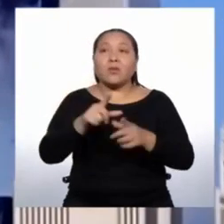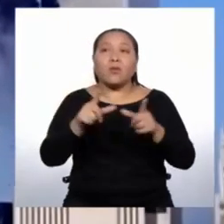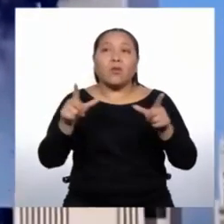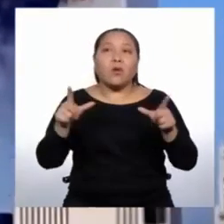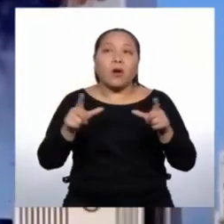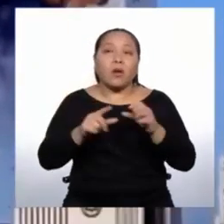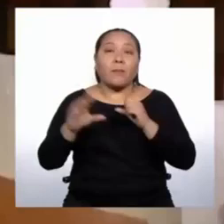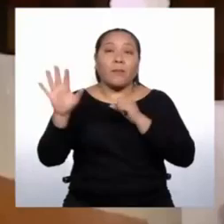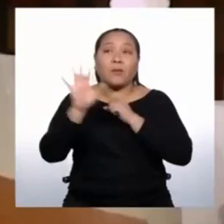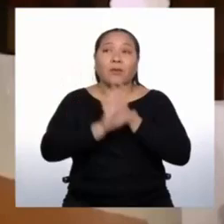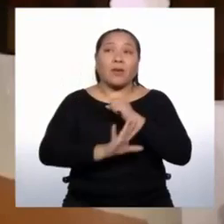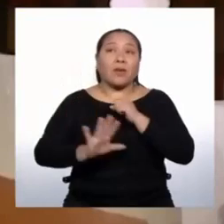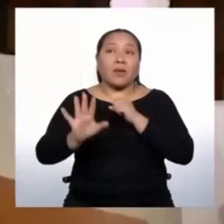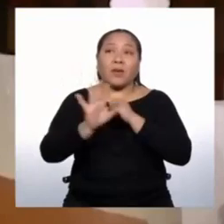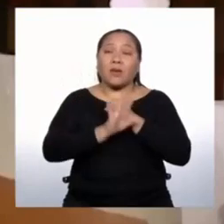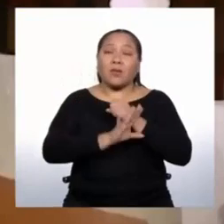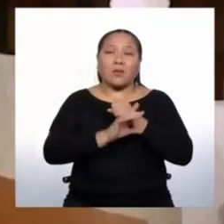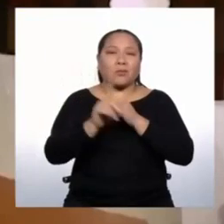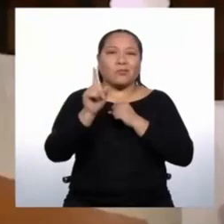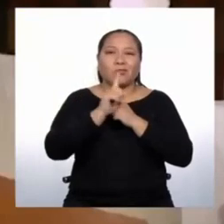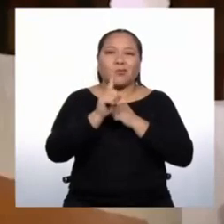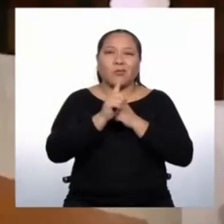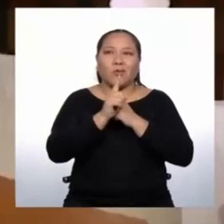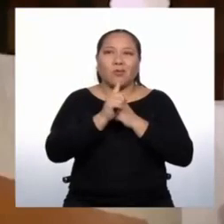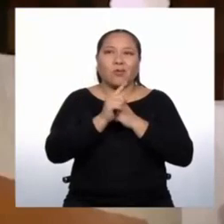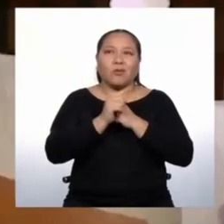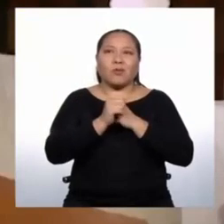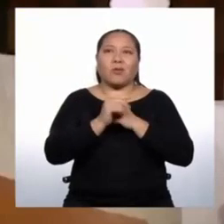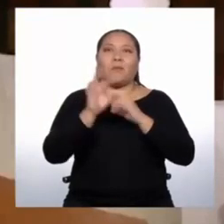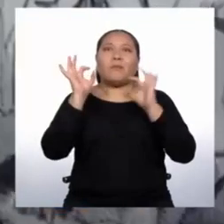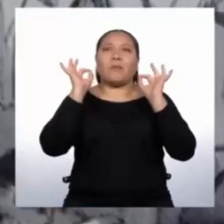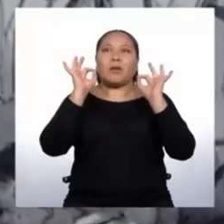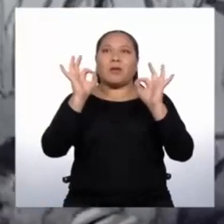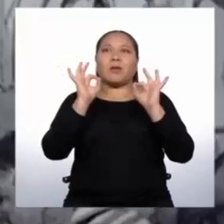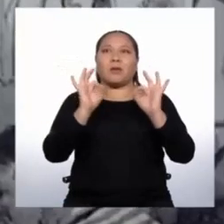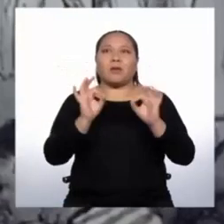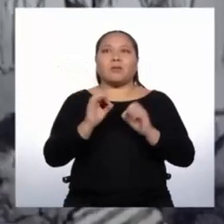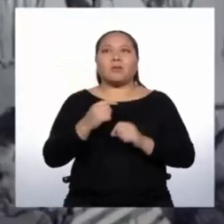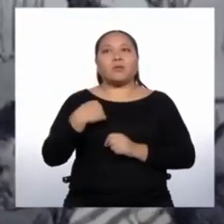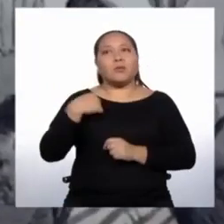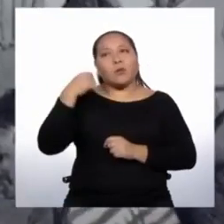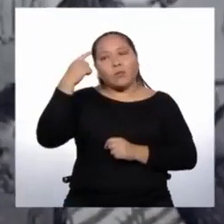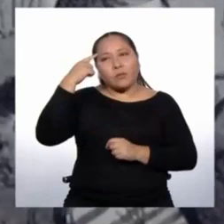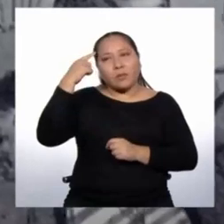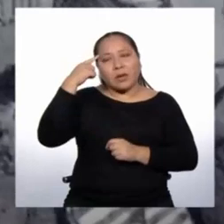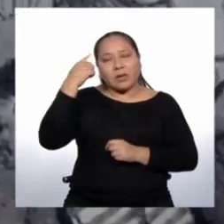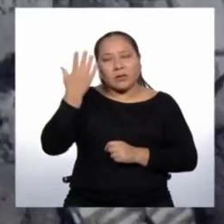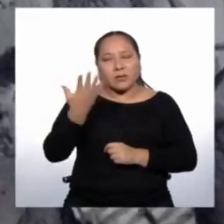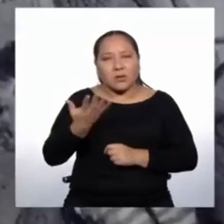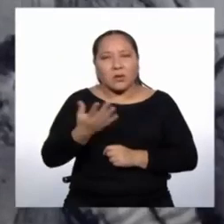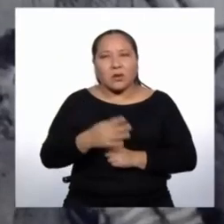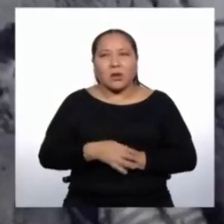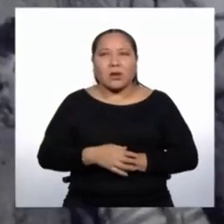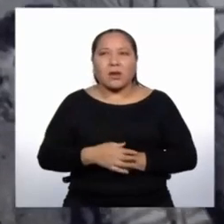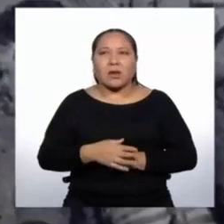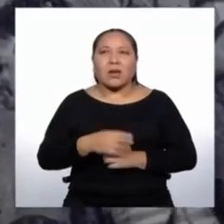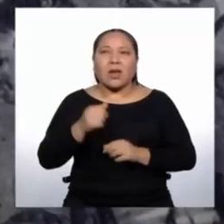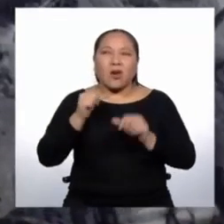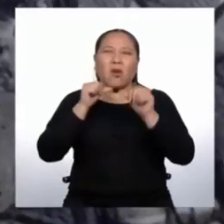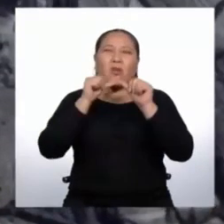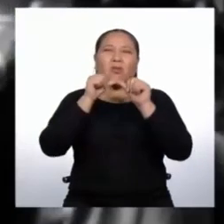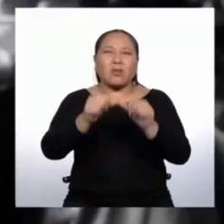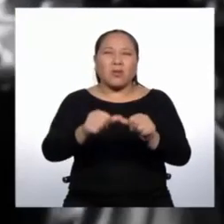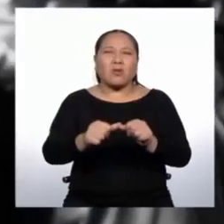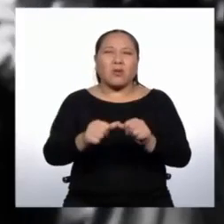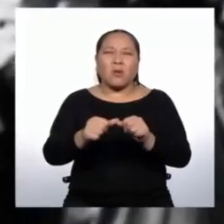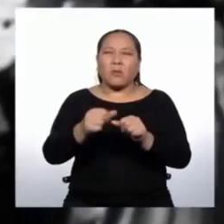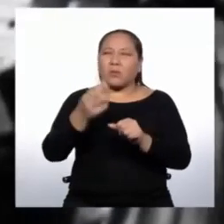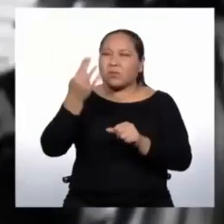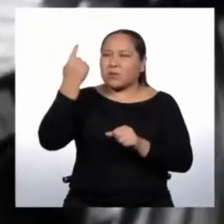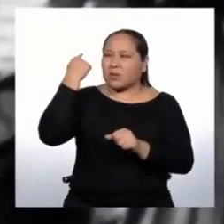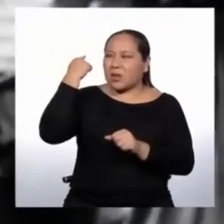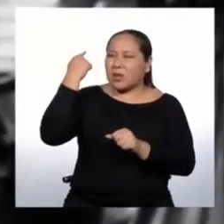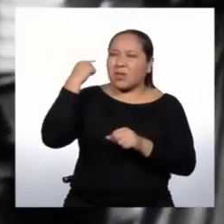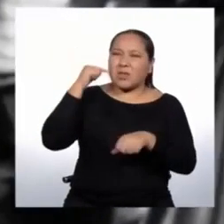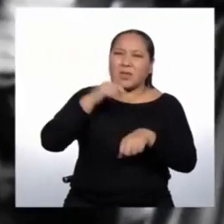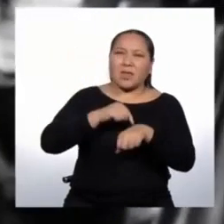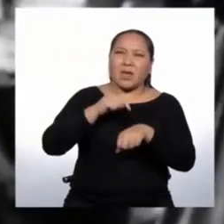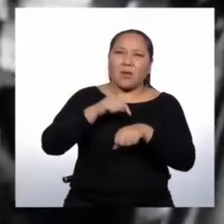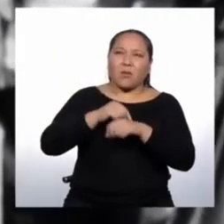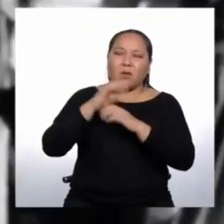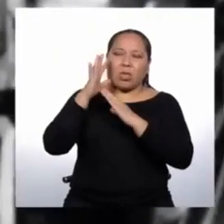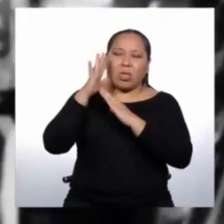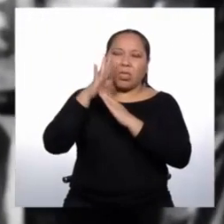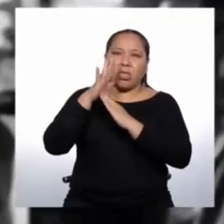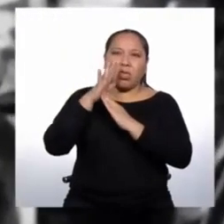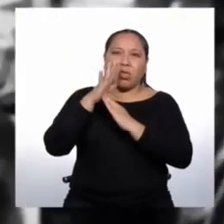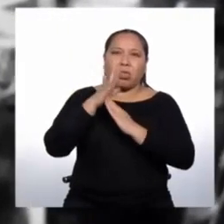seguro, es un lugar más inseguro. Y en vez de superar el racismo, yo pienso que tenemos más bien secuelas todavía de reforzamiento de racismo,